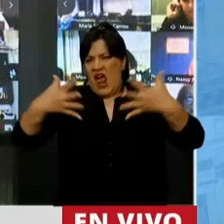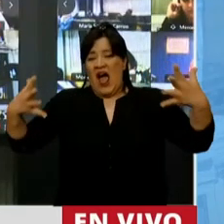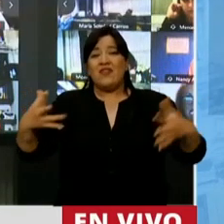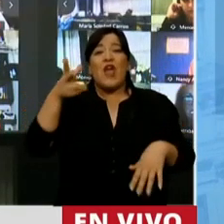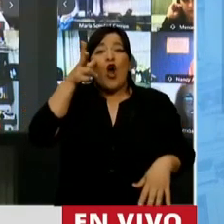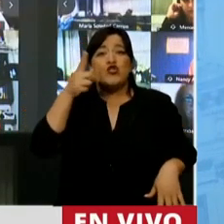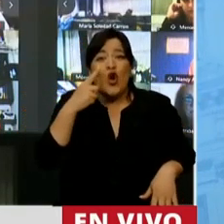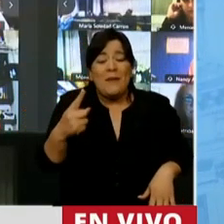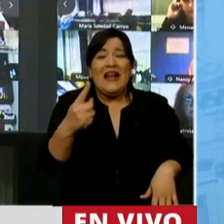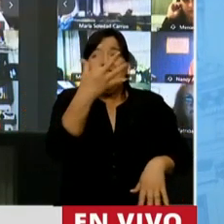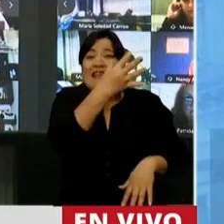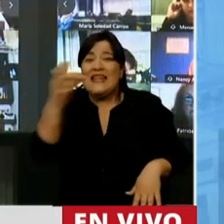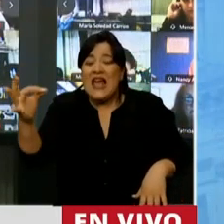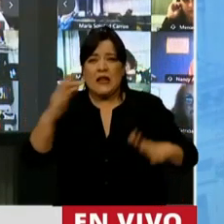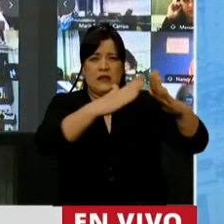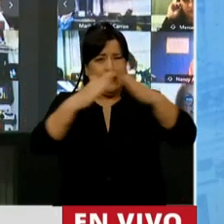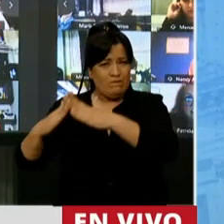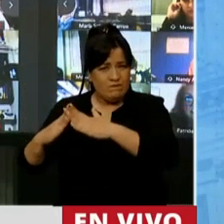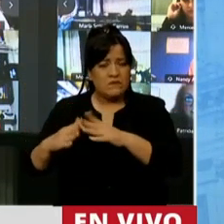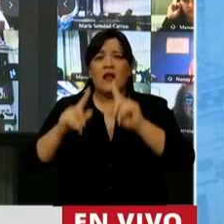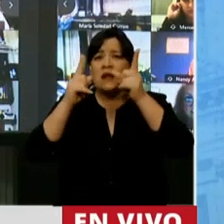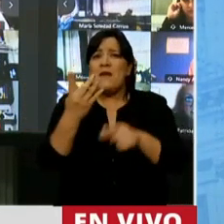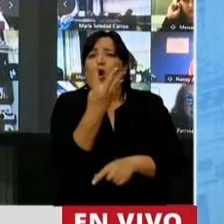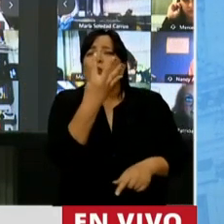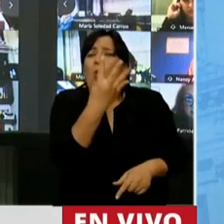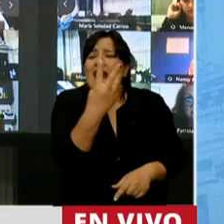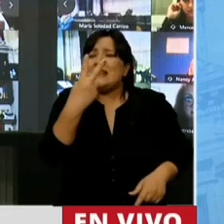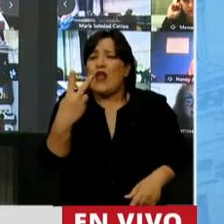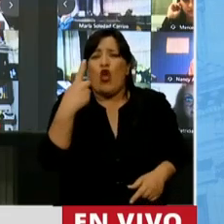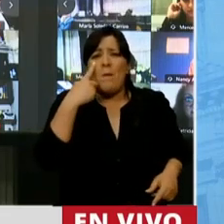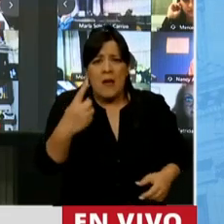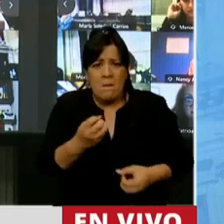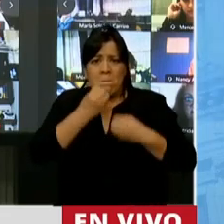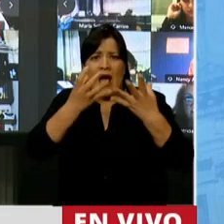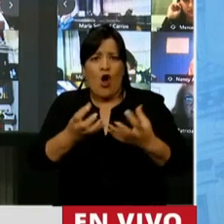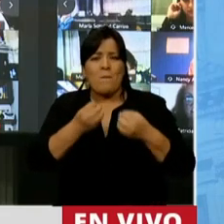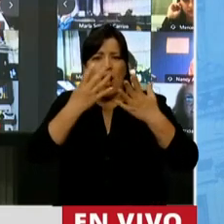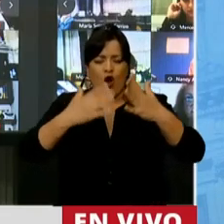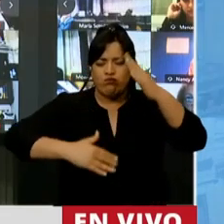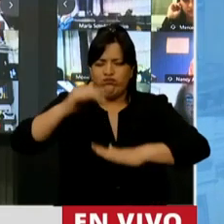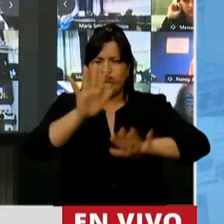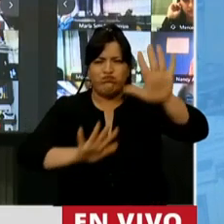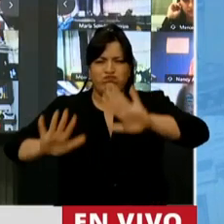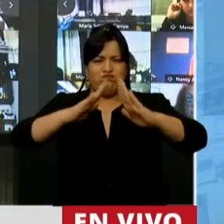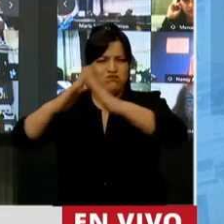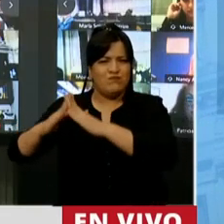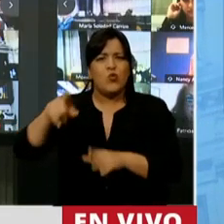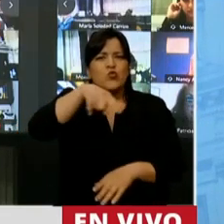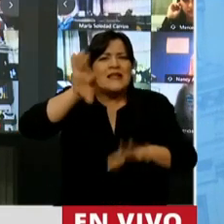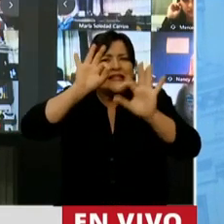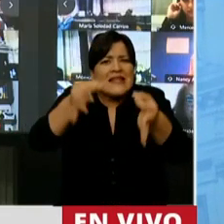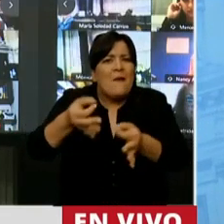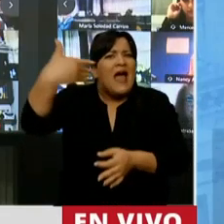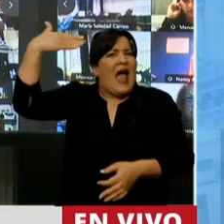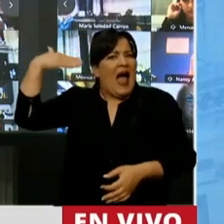.500 viviendas, 40.000, 42.000 mejoras habituacionales. ¿Sabe cuántas viviendas se